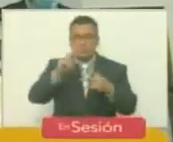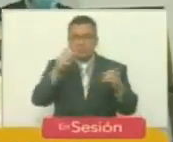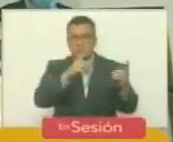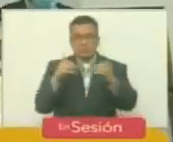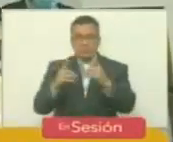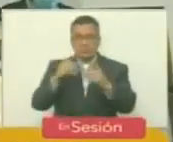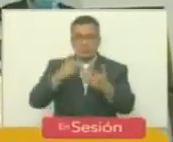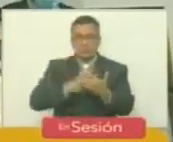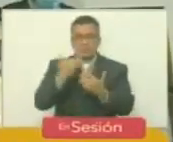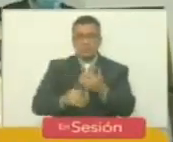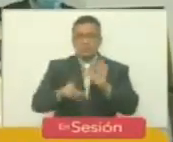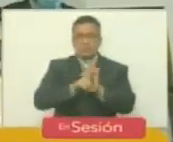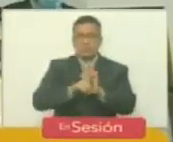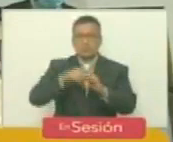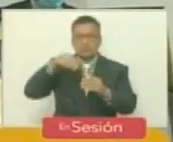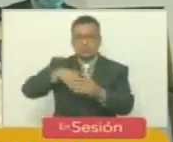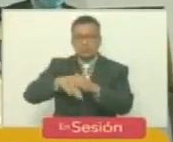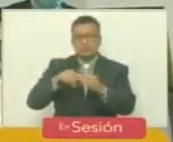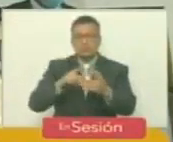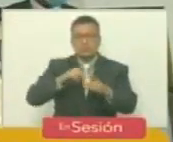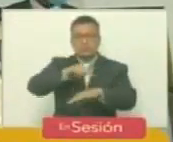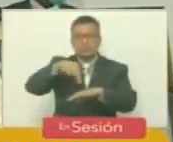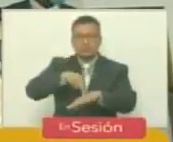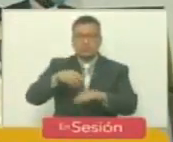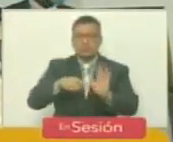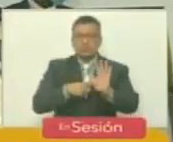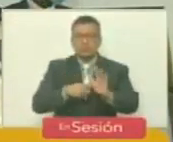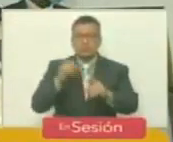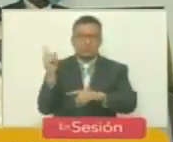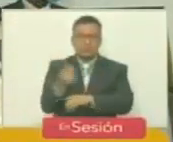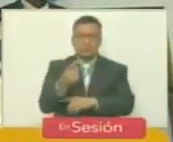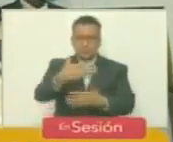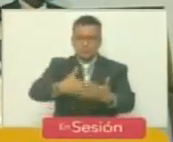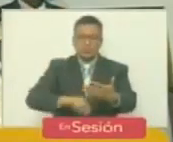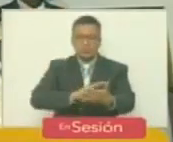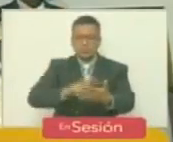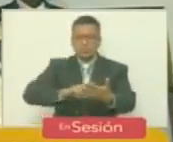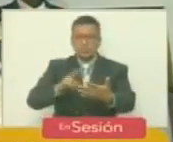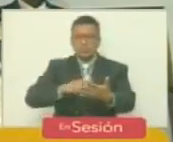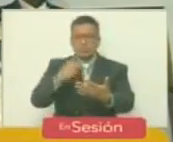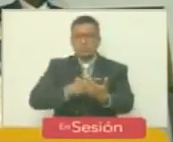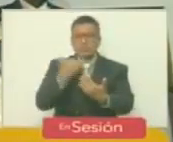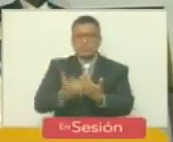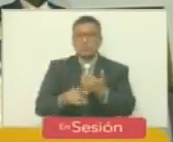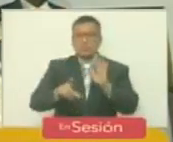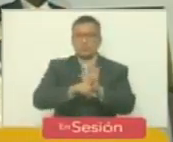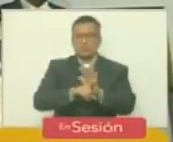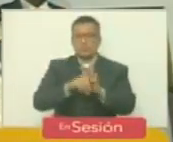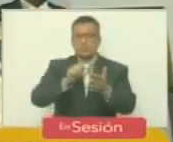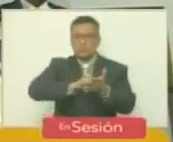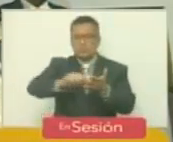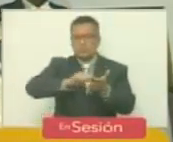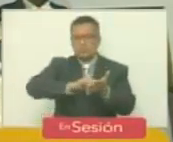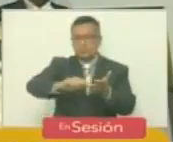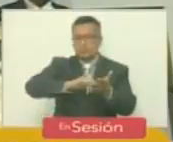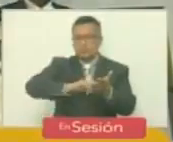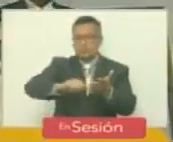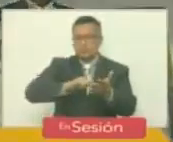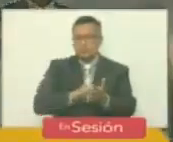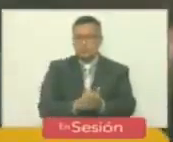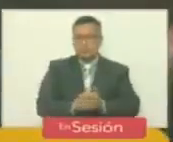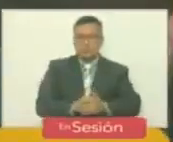del proyecto de ley de archivos nacionales. El presidente ordenó dar lectura al proyecto de ley artículo por artículo,